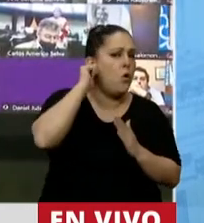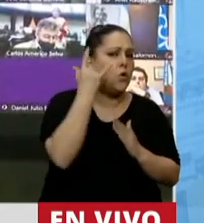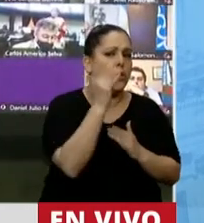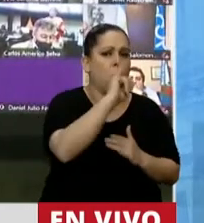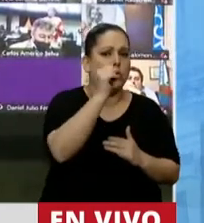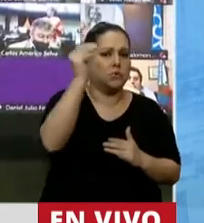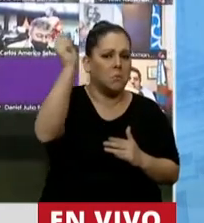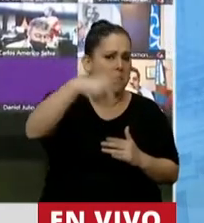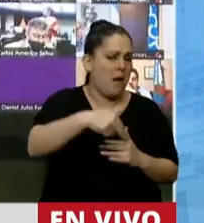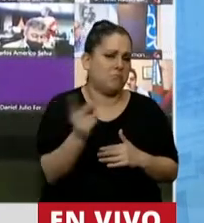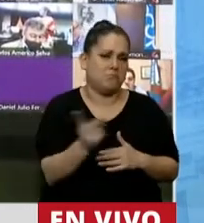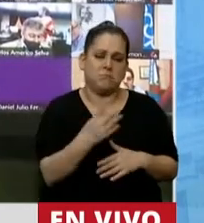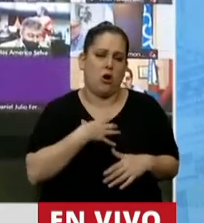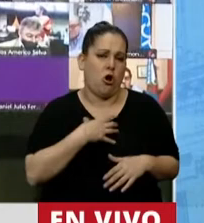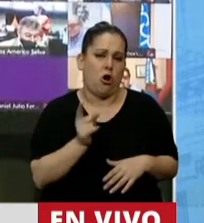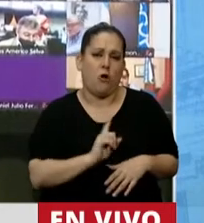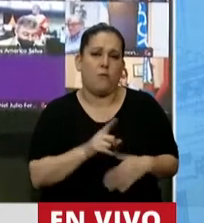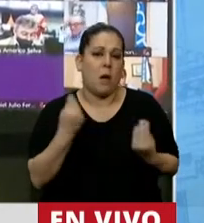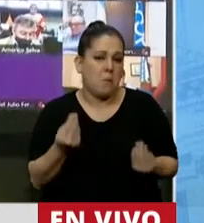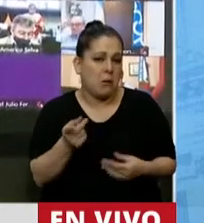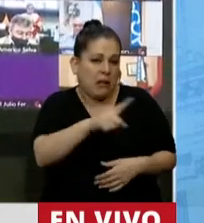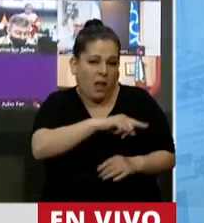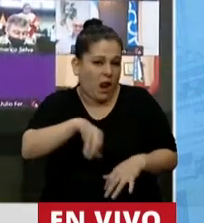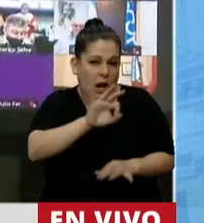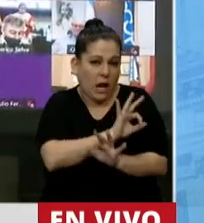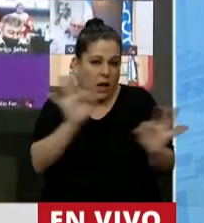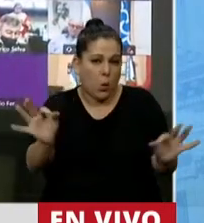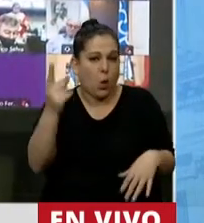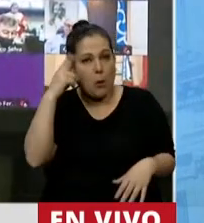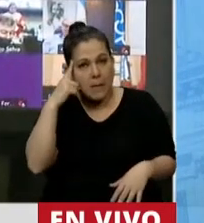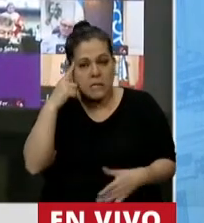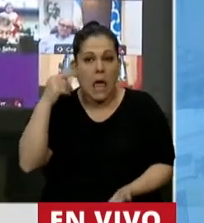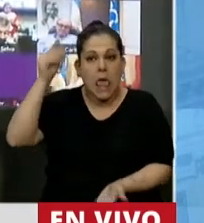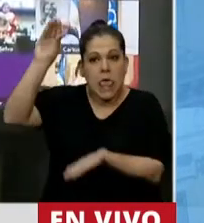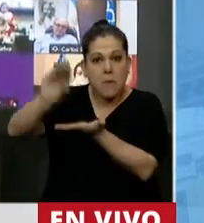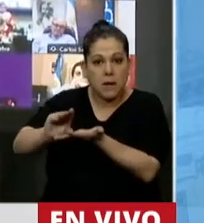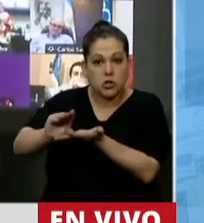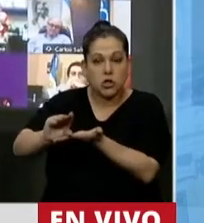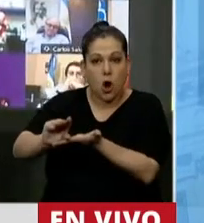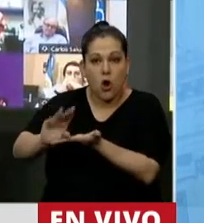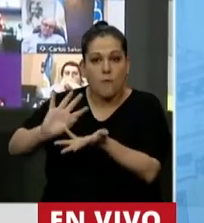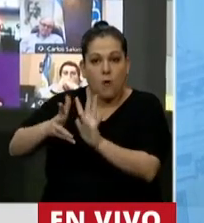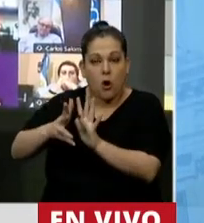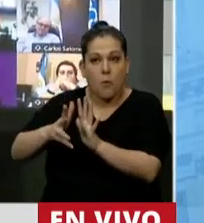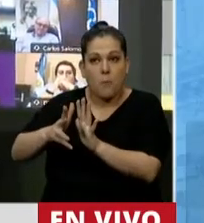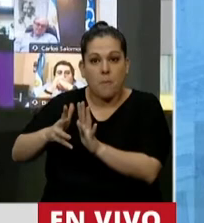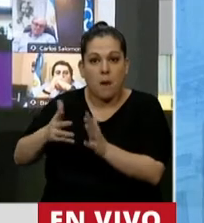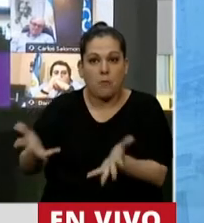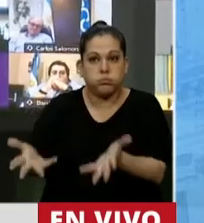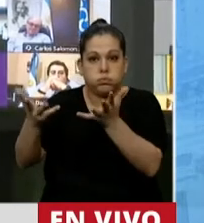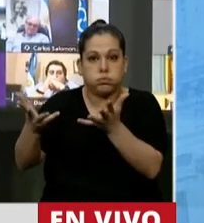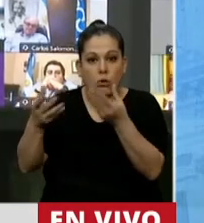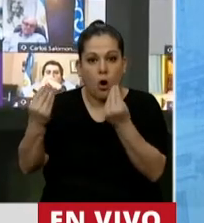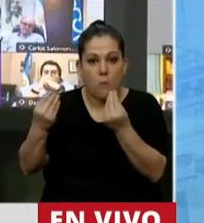quiere invertir en una Argentina donde la única salida que se está proponiendo es cobrar más o